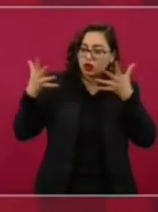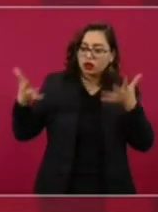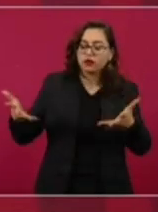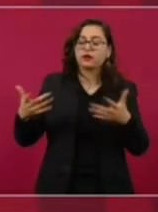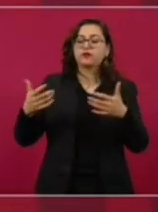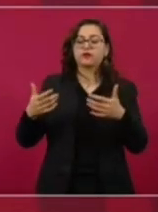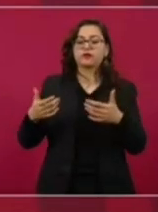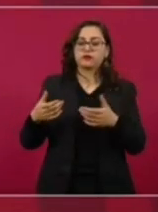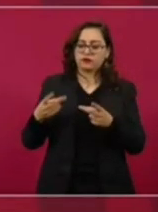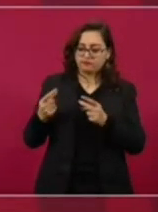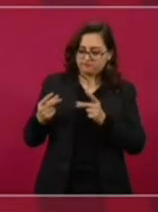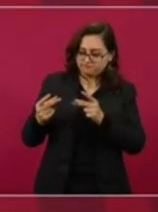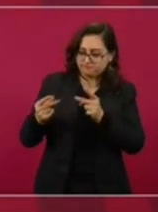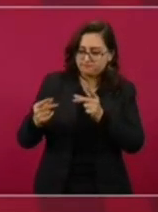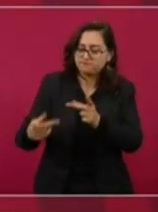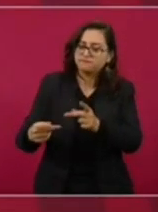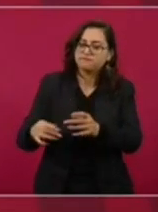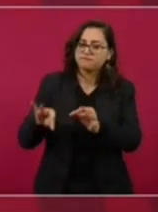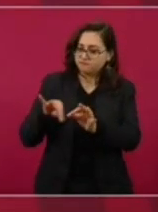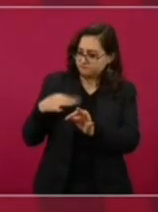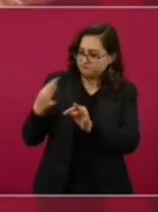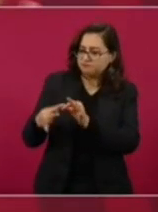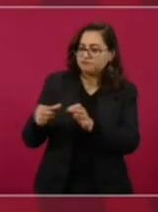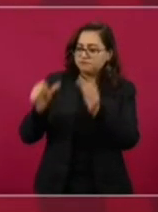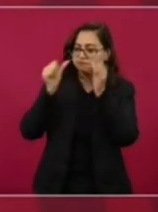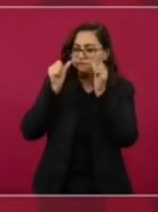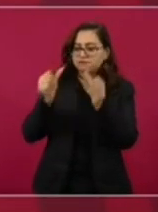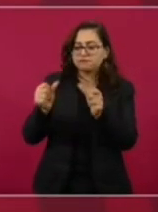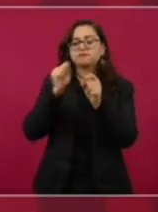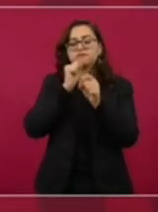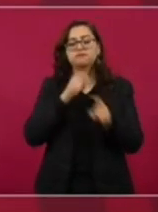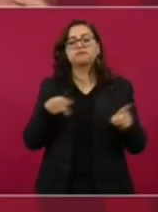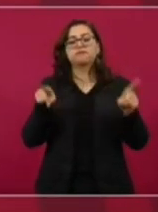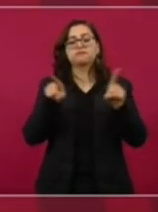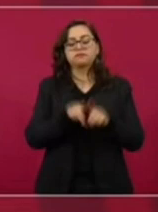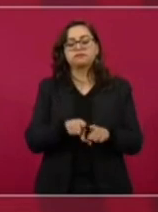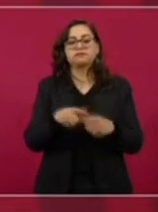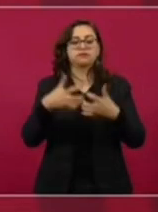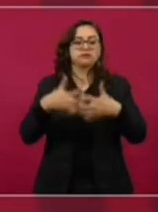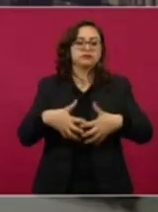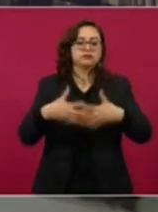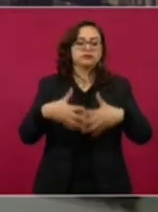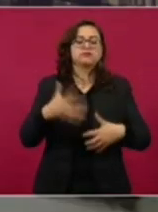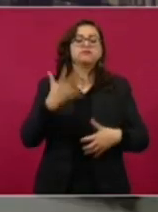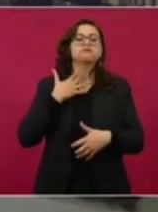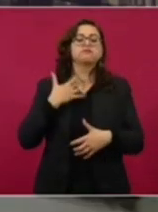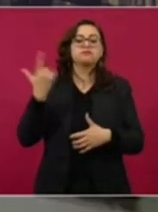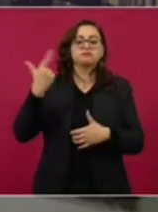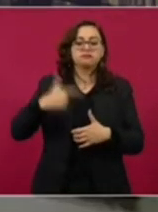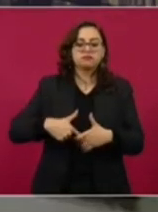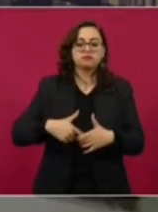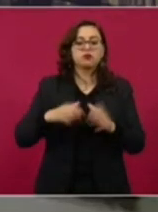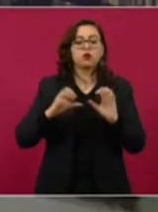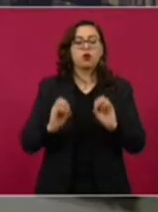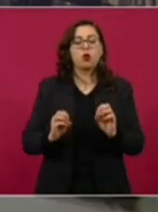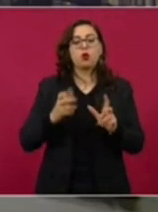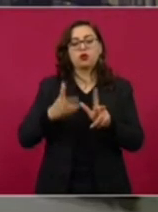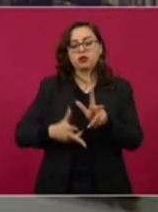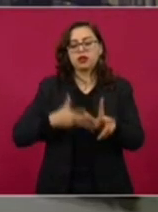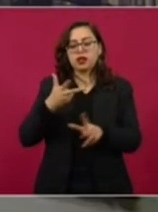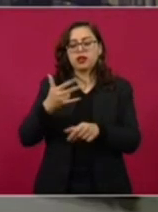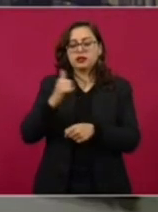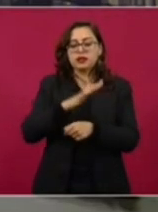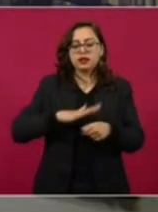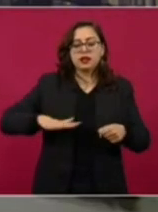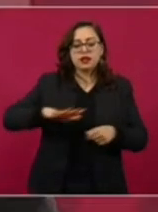llegar a buen término. Lo mismo sucede, por ejemplo, en la refinería o en el trenismo, el aeropuerto Felipe